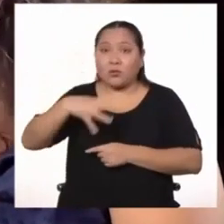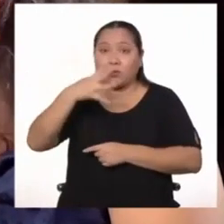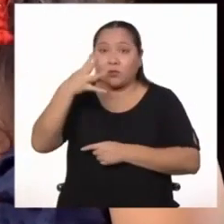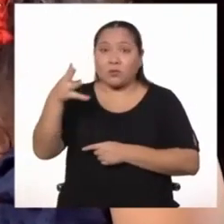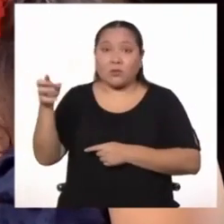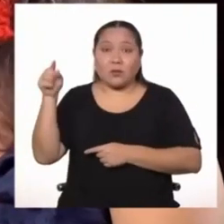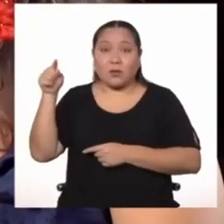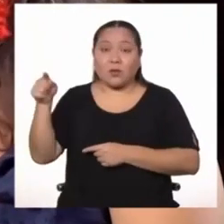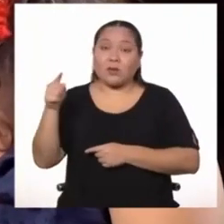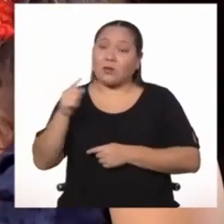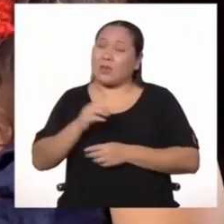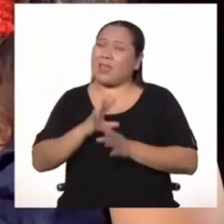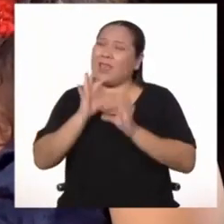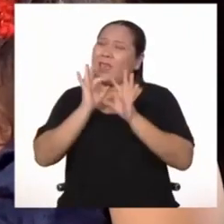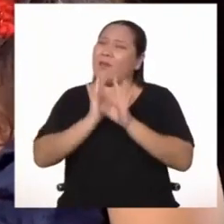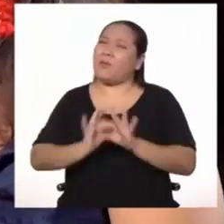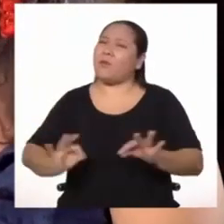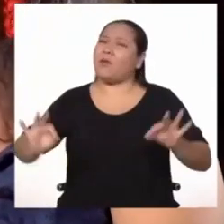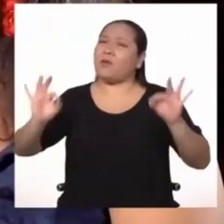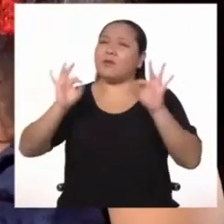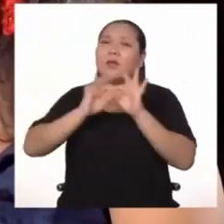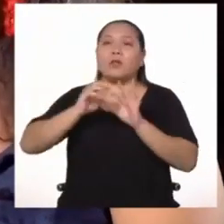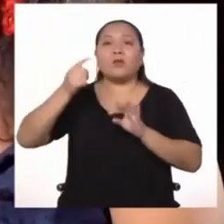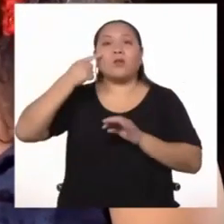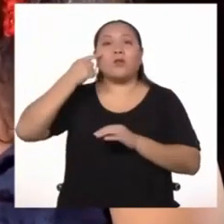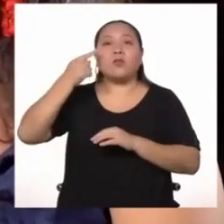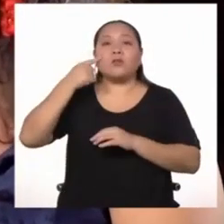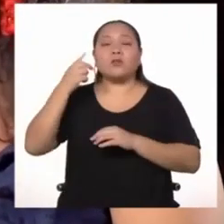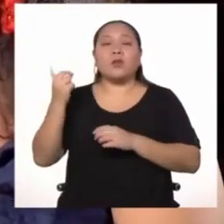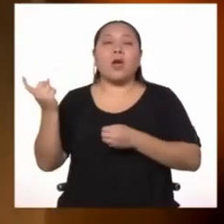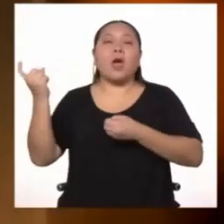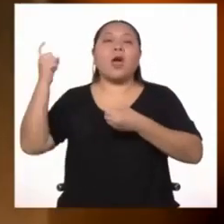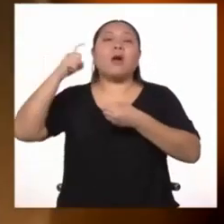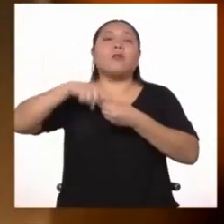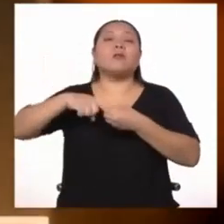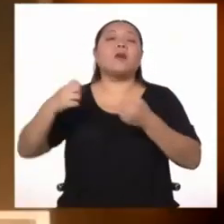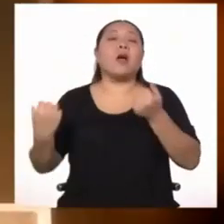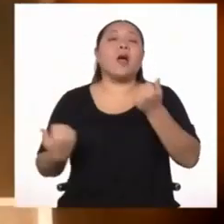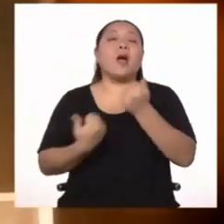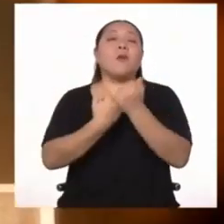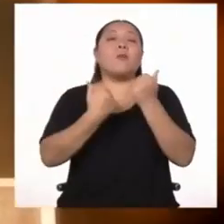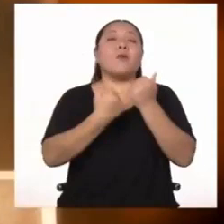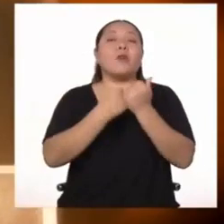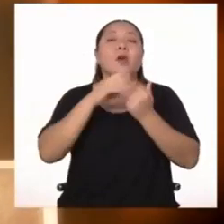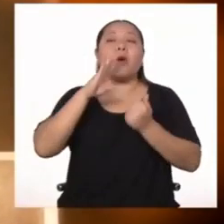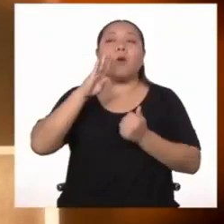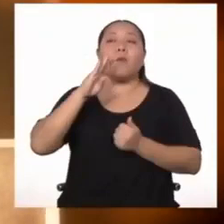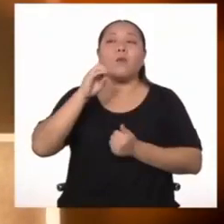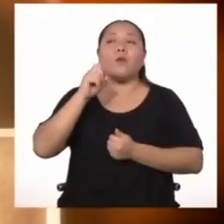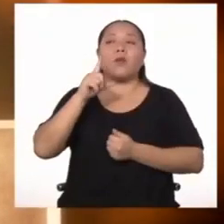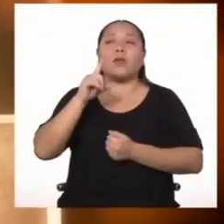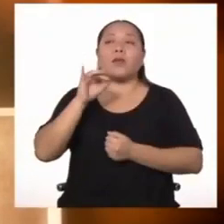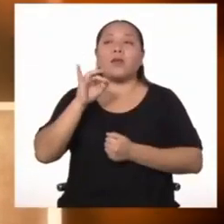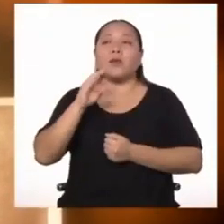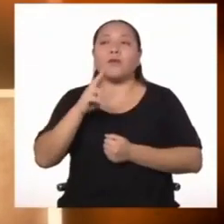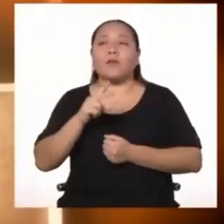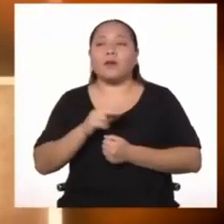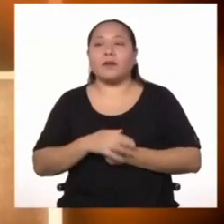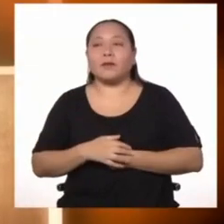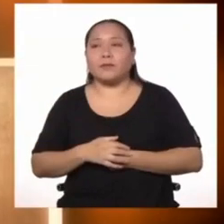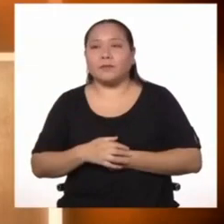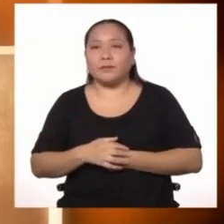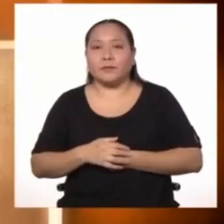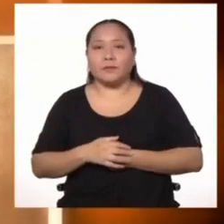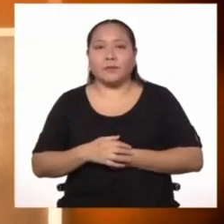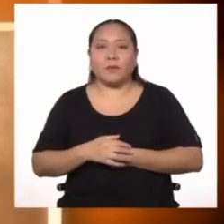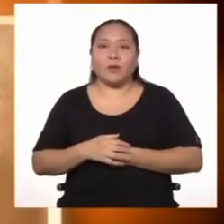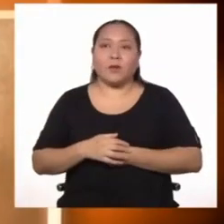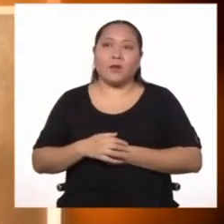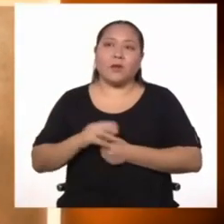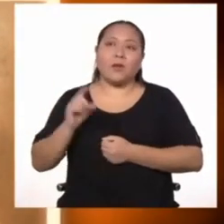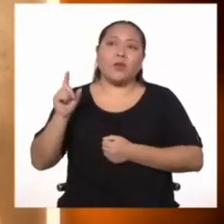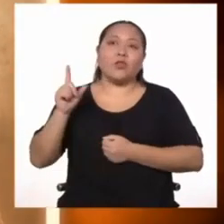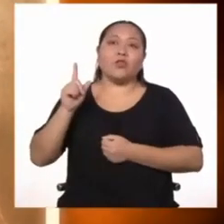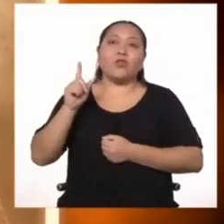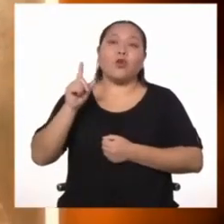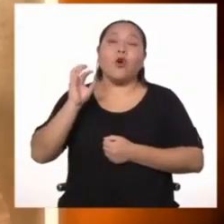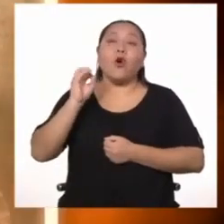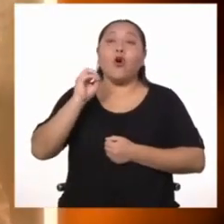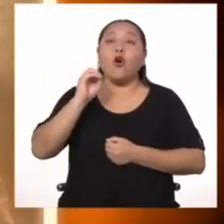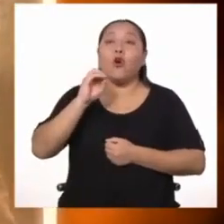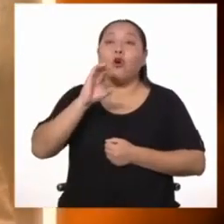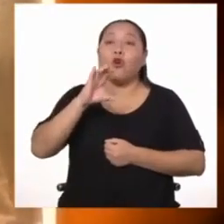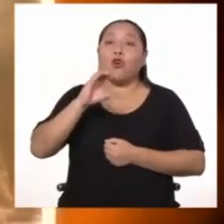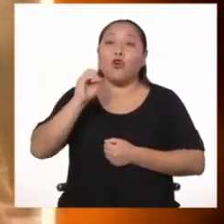ser muy importantes con las fuerzas de Bolívar. Personas como Daniel Florencio Leary, James Furteto Connor.